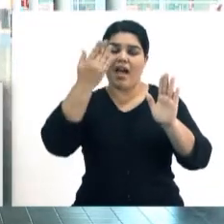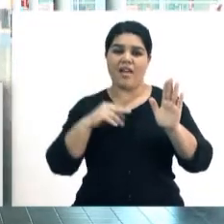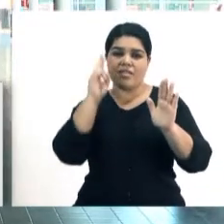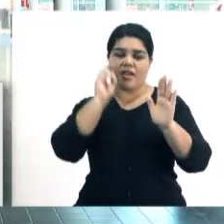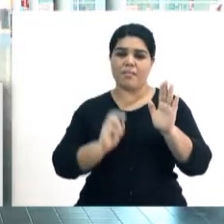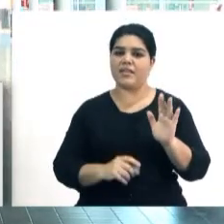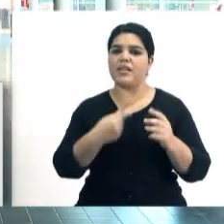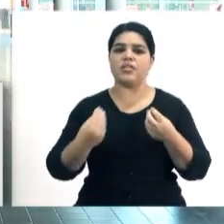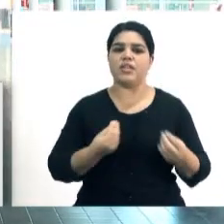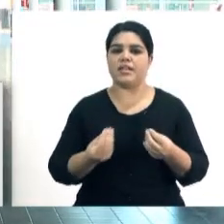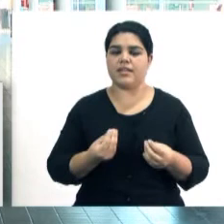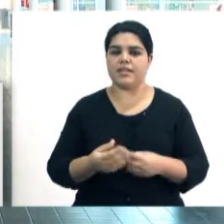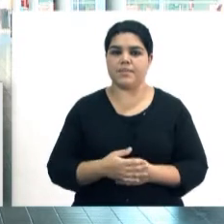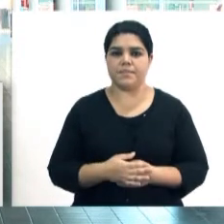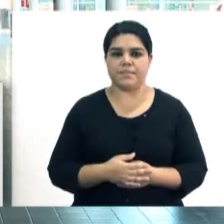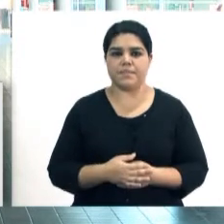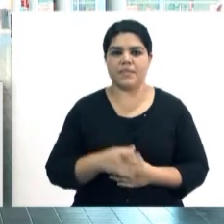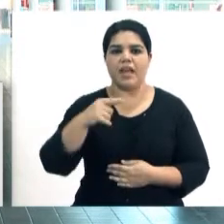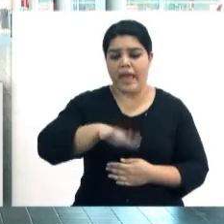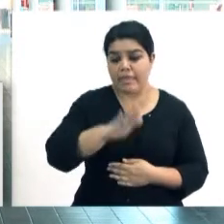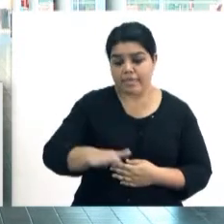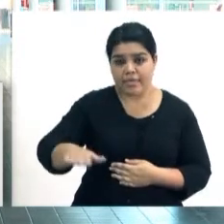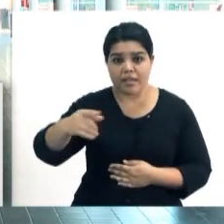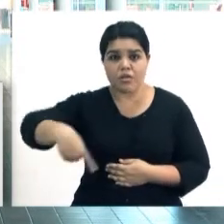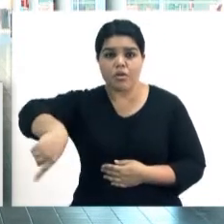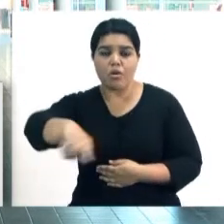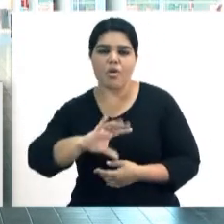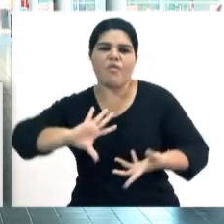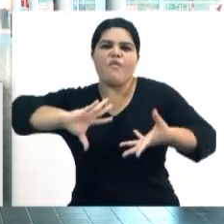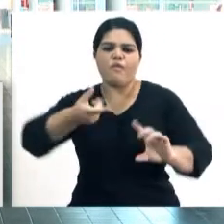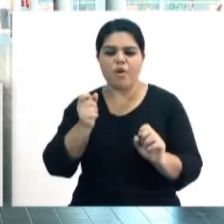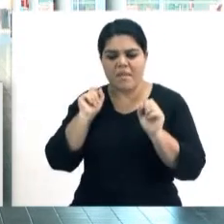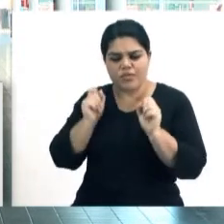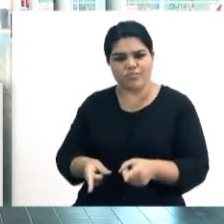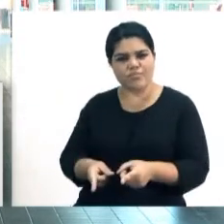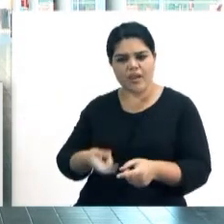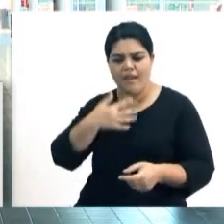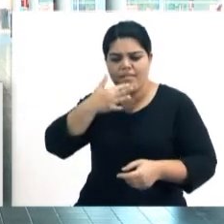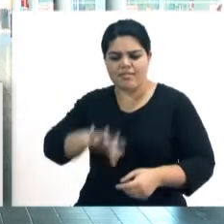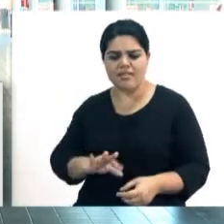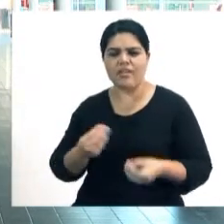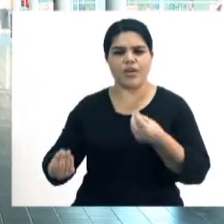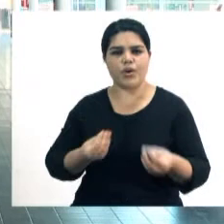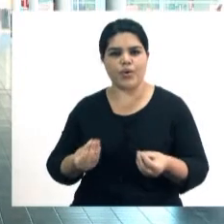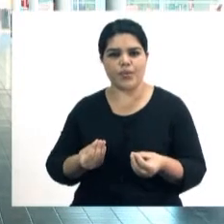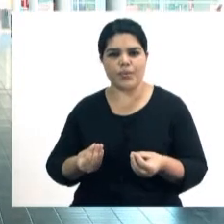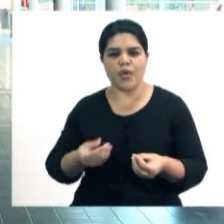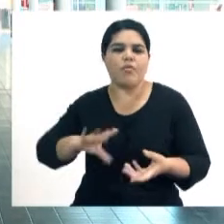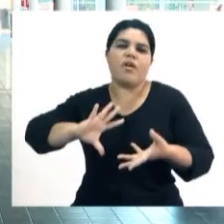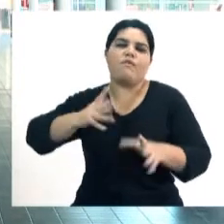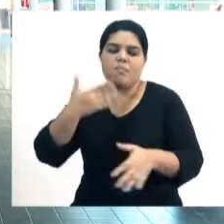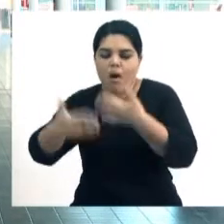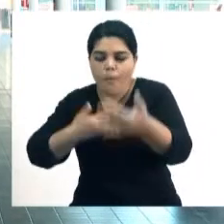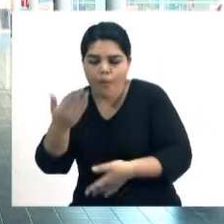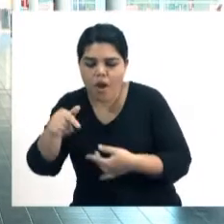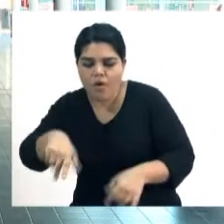investigación que lo que intenta básicamente es comprender al niño en su dimensión expresiva y comunicativa que básicamente pasa por el